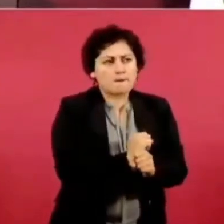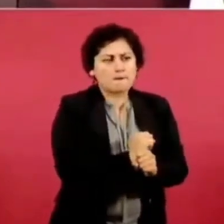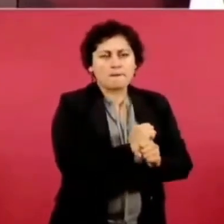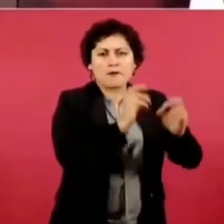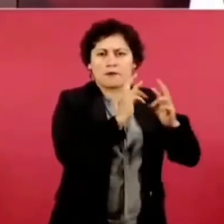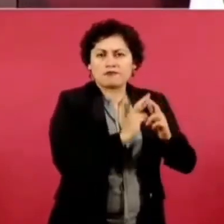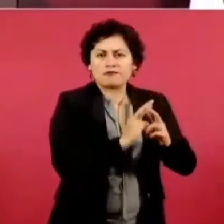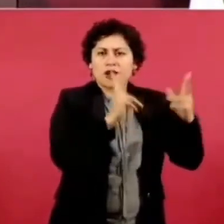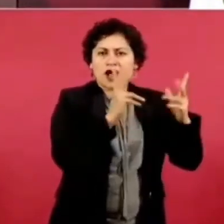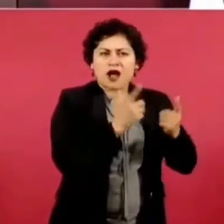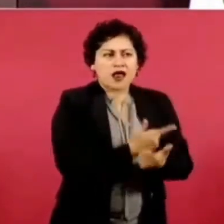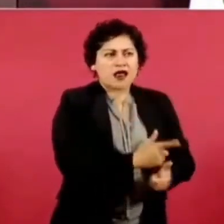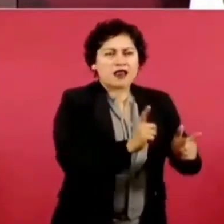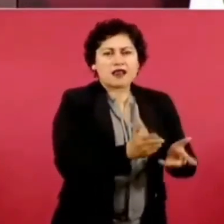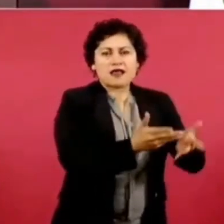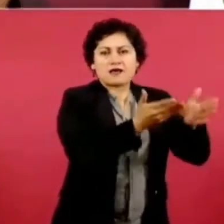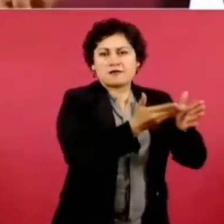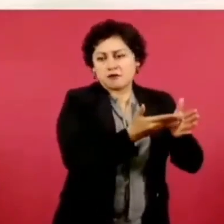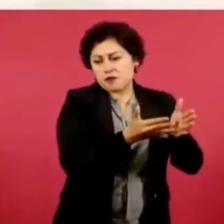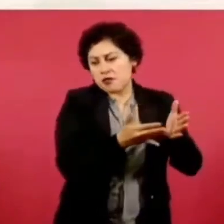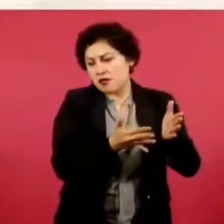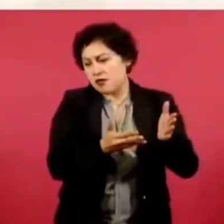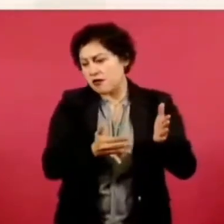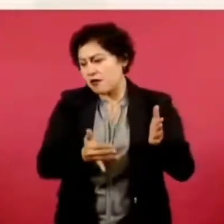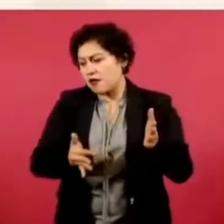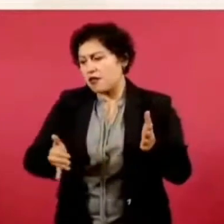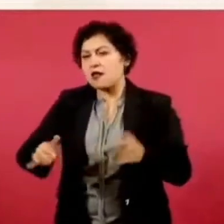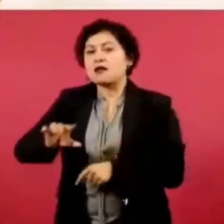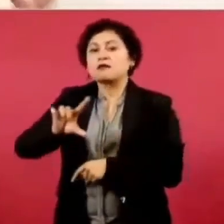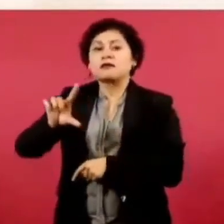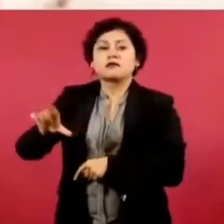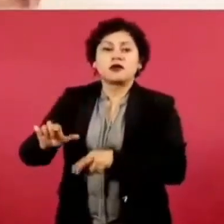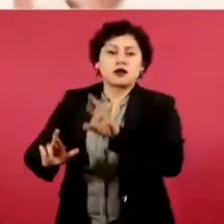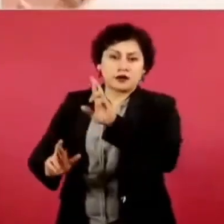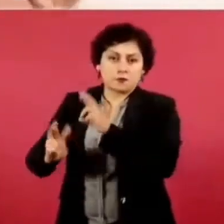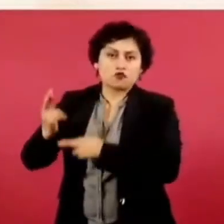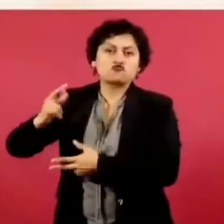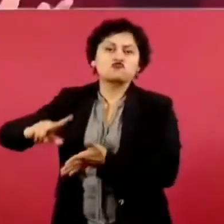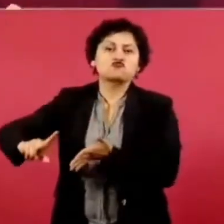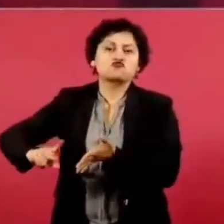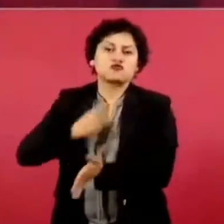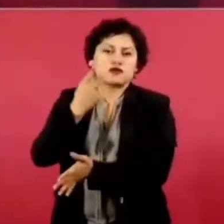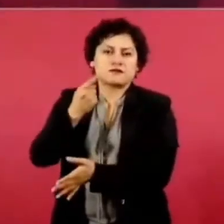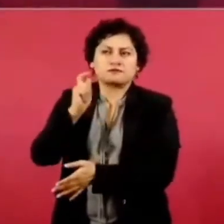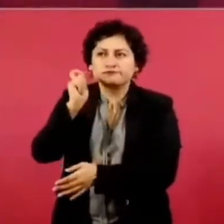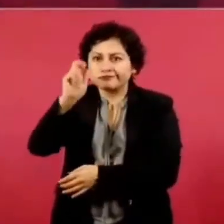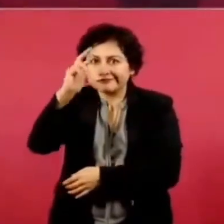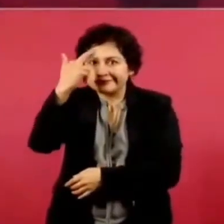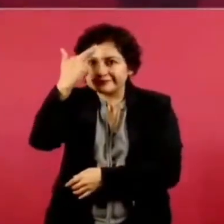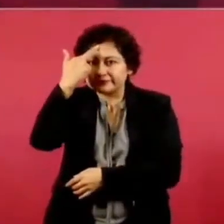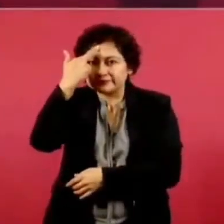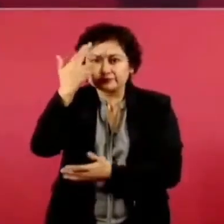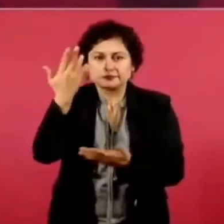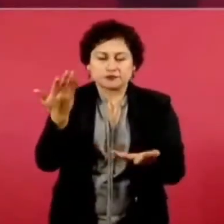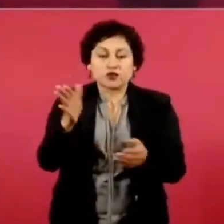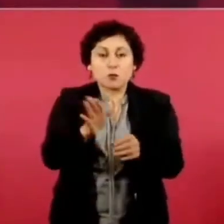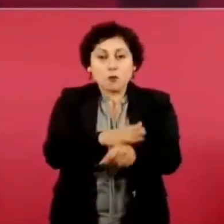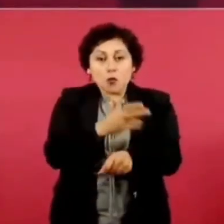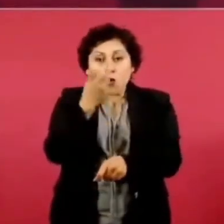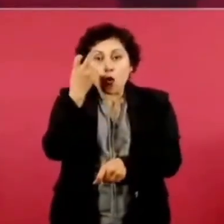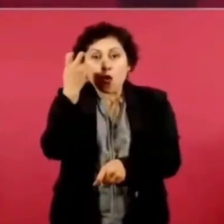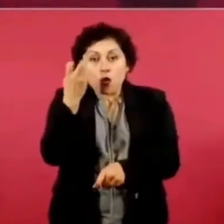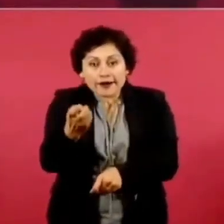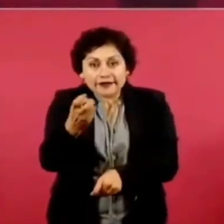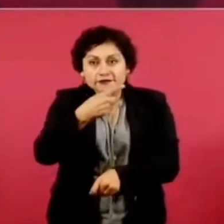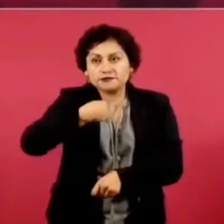mantener las ideas. Puede ser que se proclama algo y no se convierte en